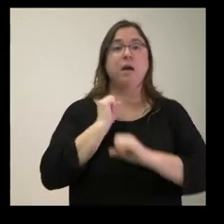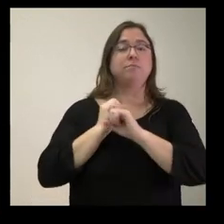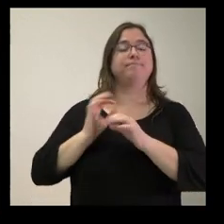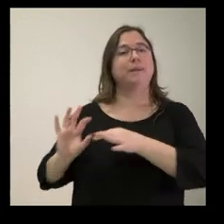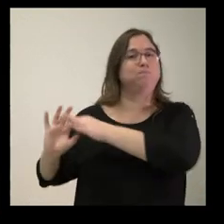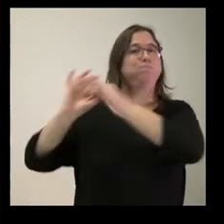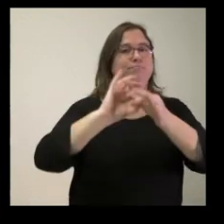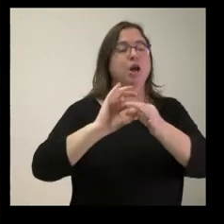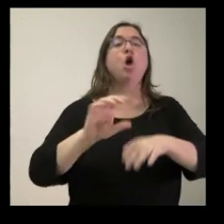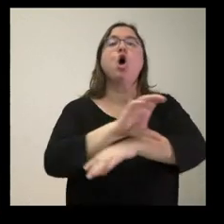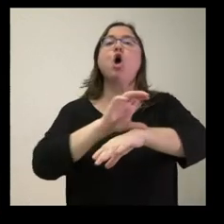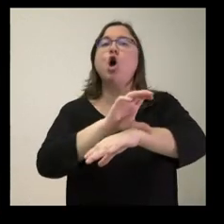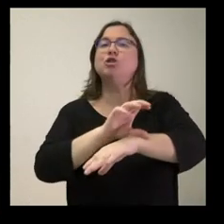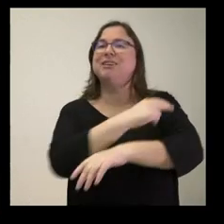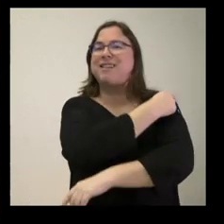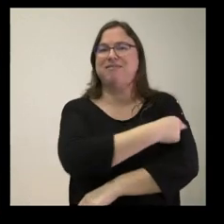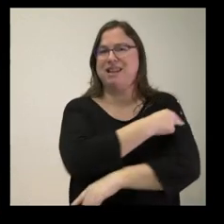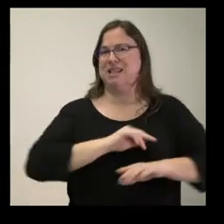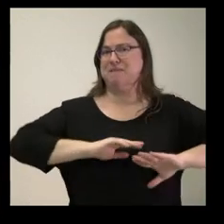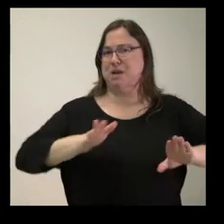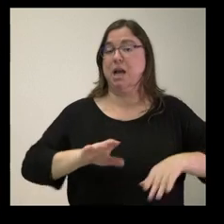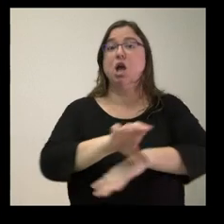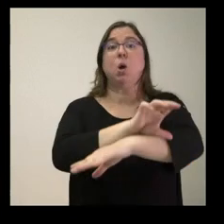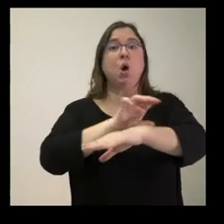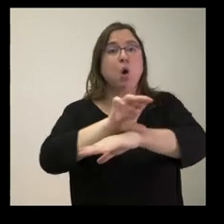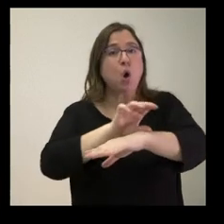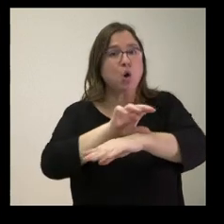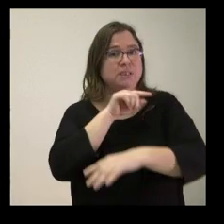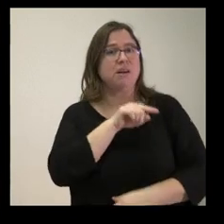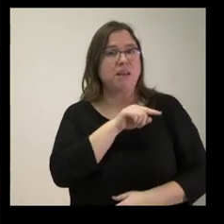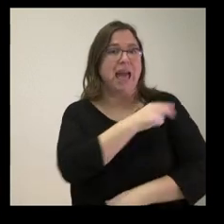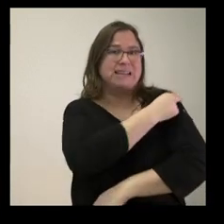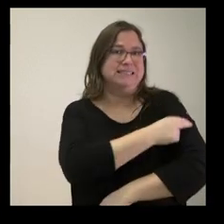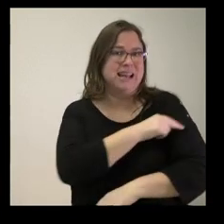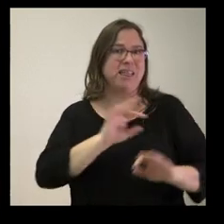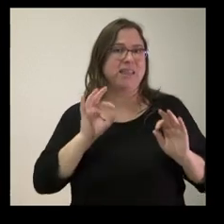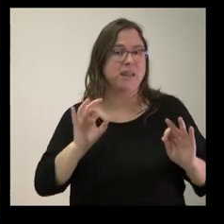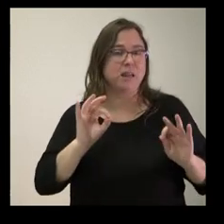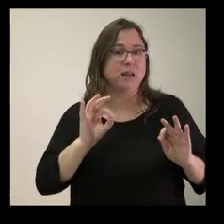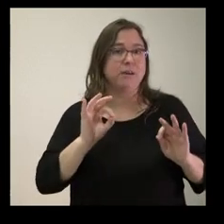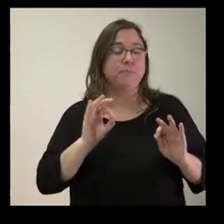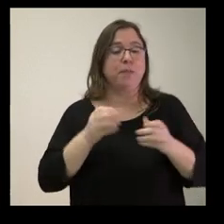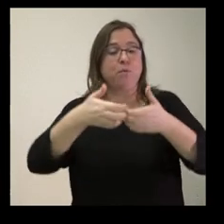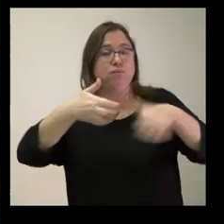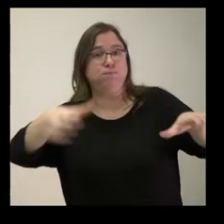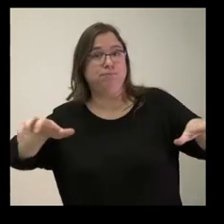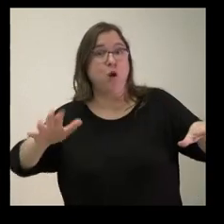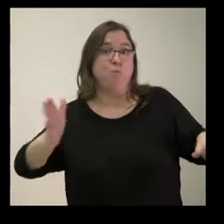depende única y exclusivamente de la Consejería de Sanidad, una consejería, por otra parte, que dentro de la división del Gobierno